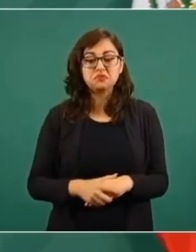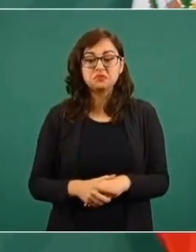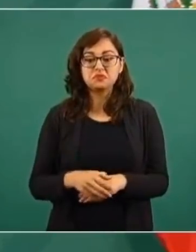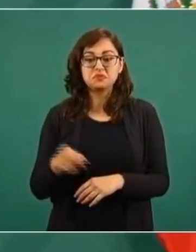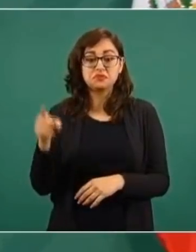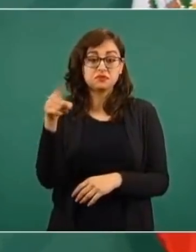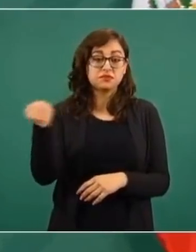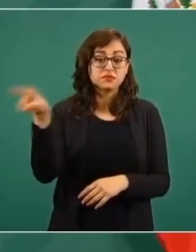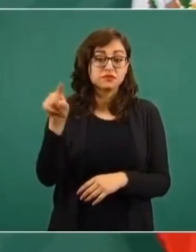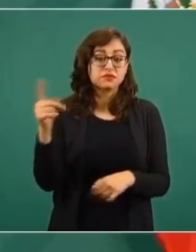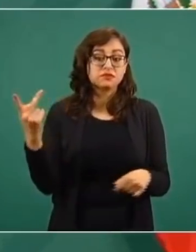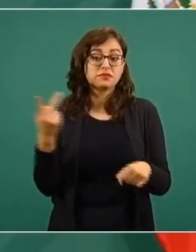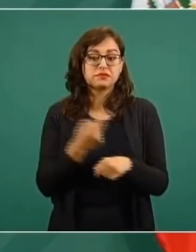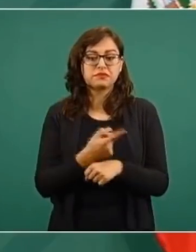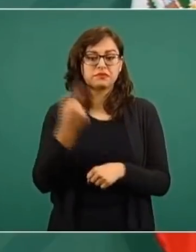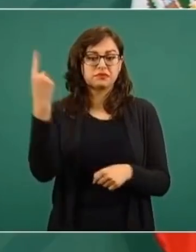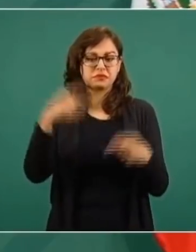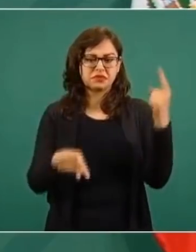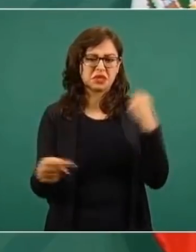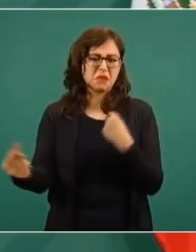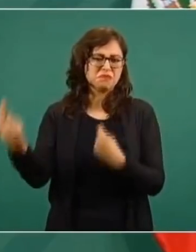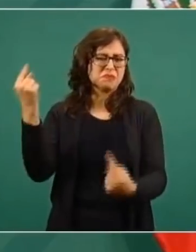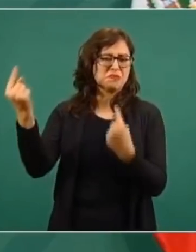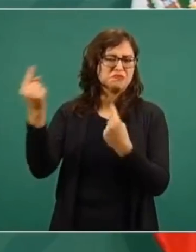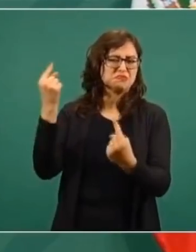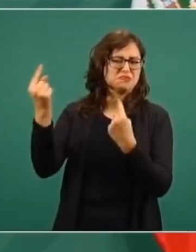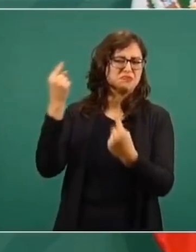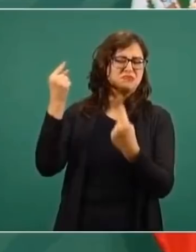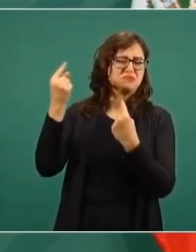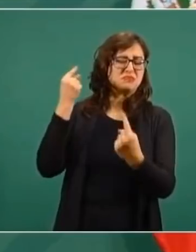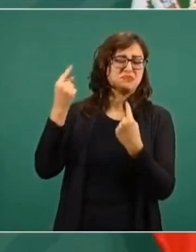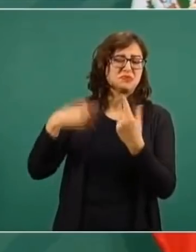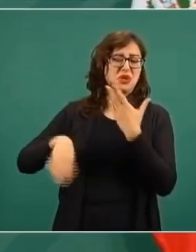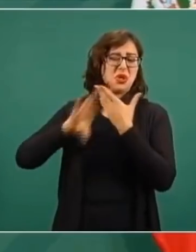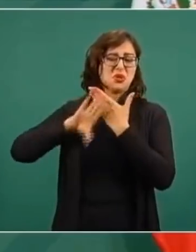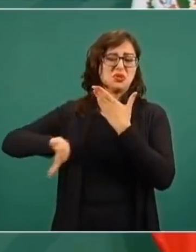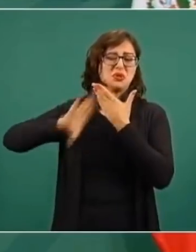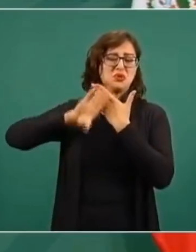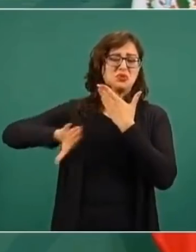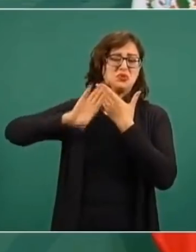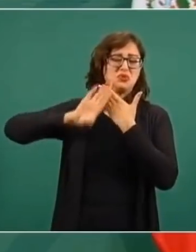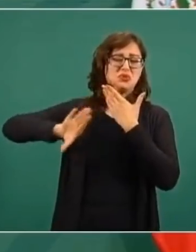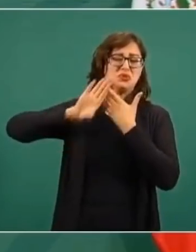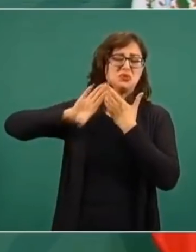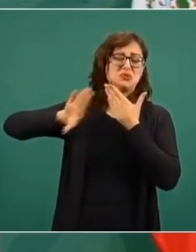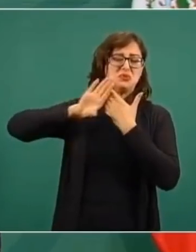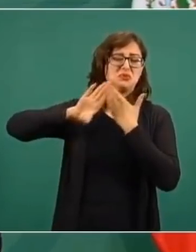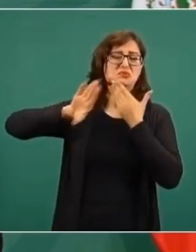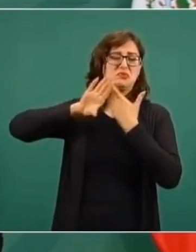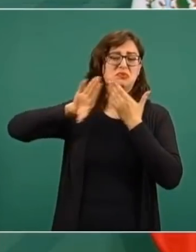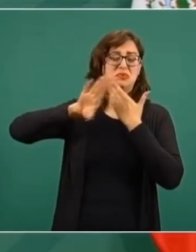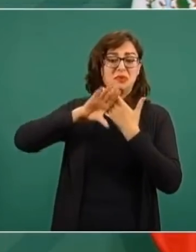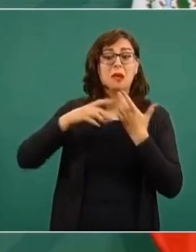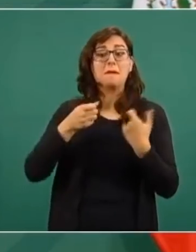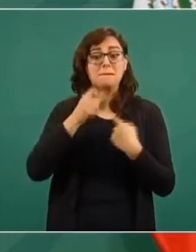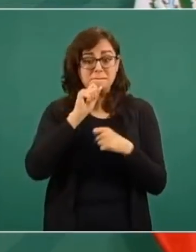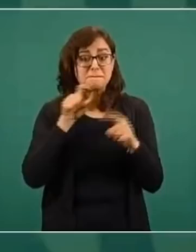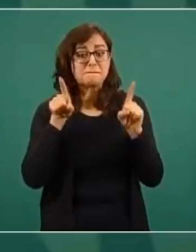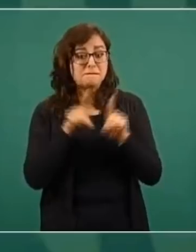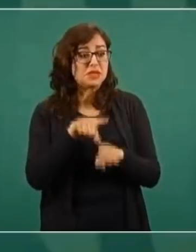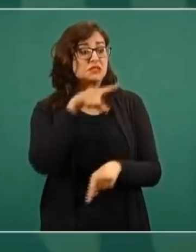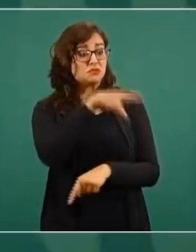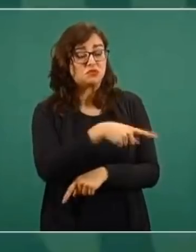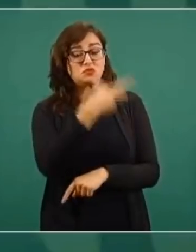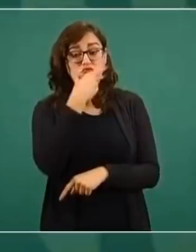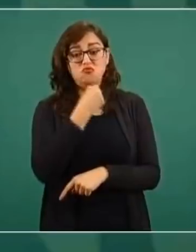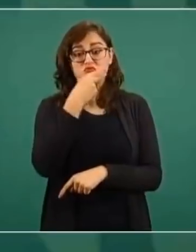insultarnos, a respondernos. Entonces, hasta un intelectual Vargas Llosa,